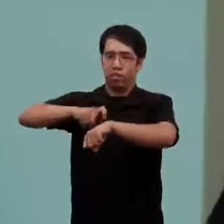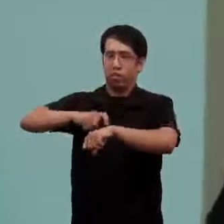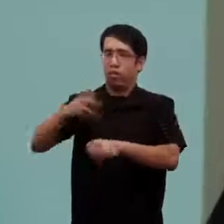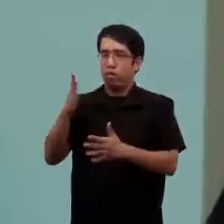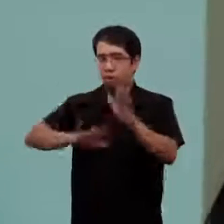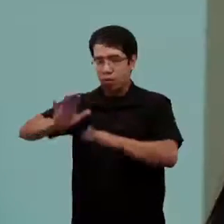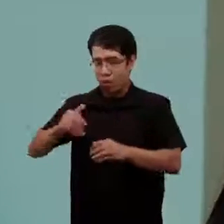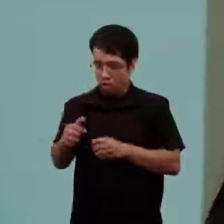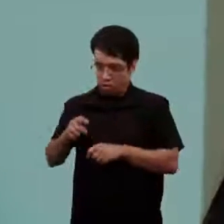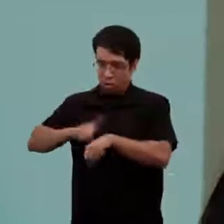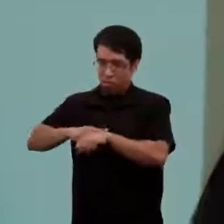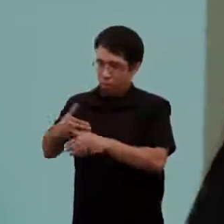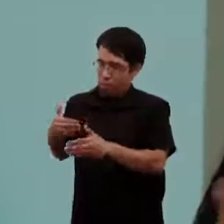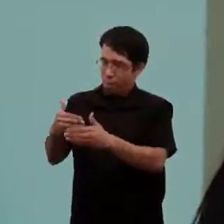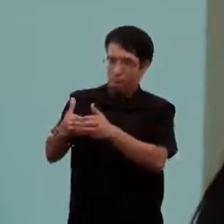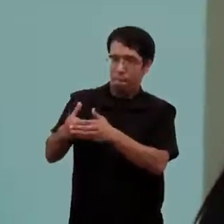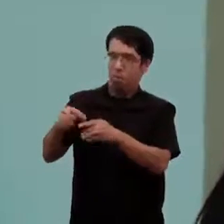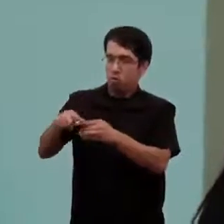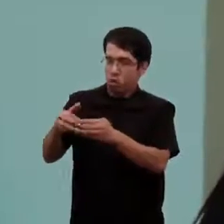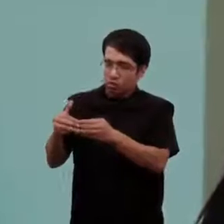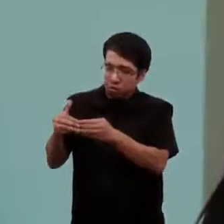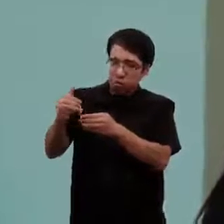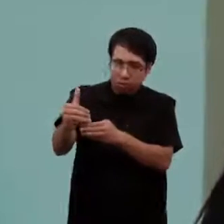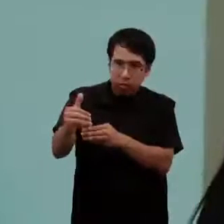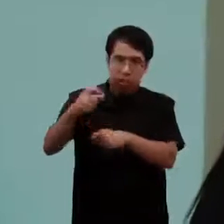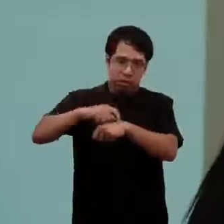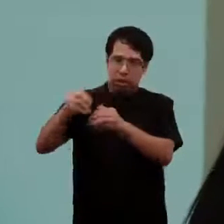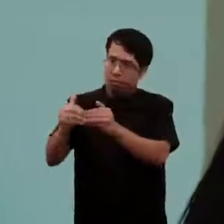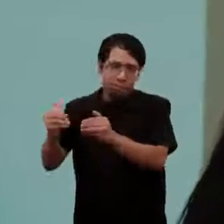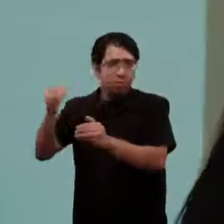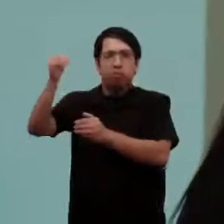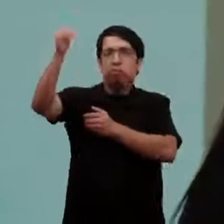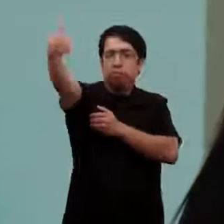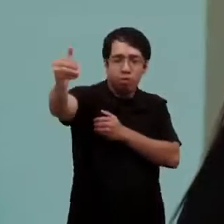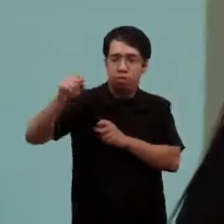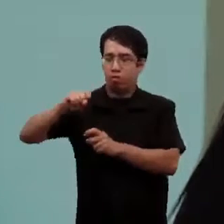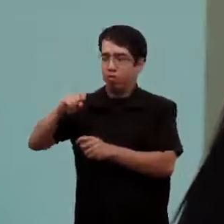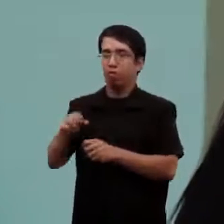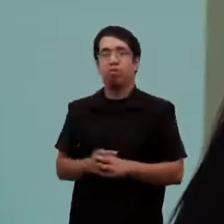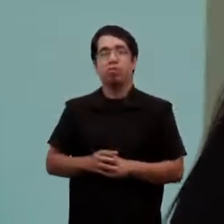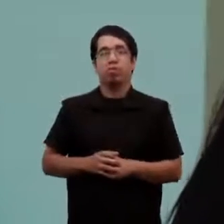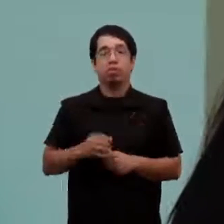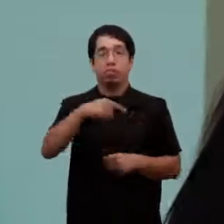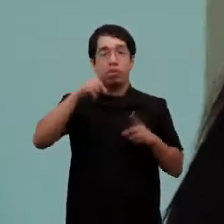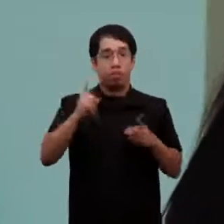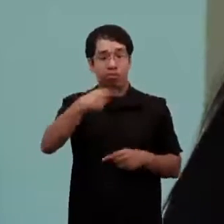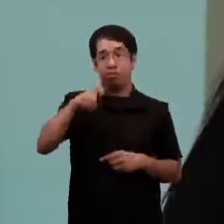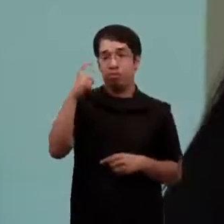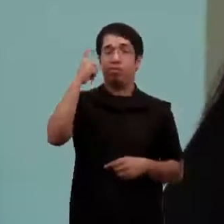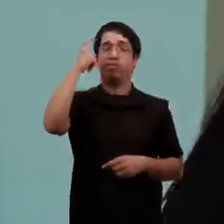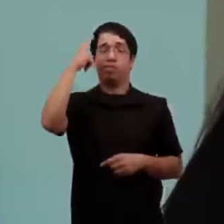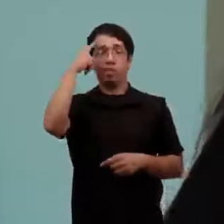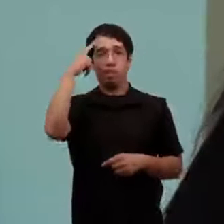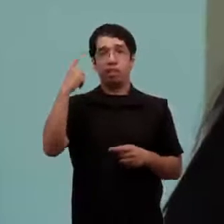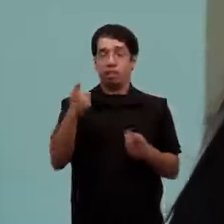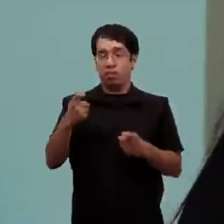corto plazo a mediano plazo y otras a largo plazo y finalmente actitud de creer de que esto es posible si bien la